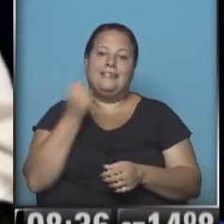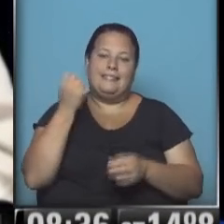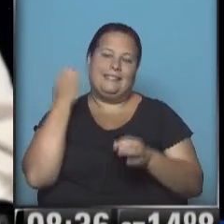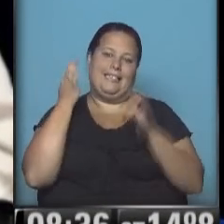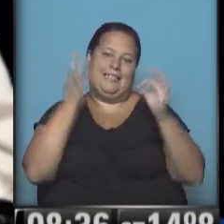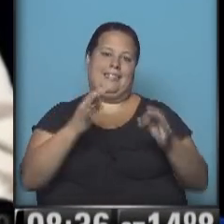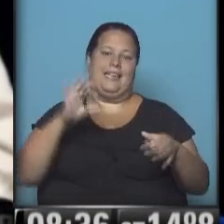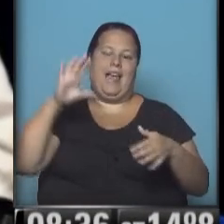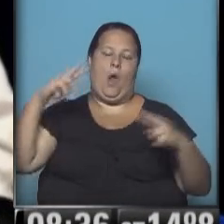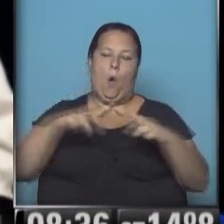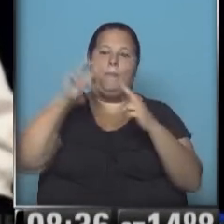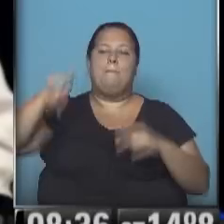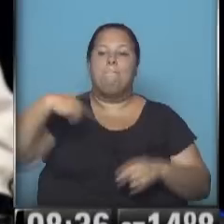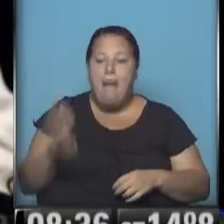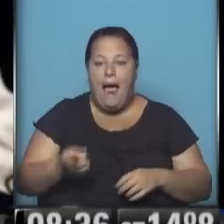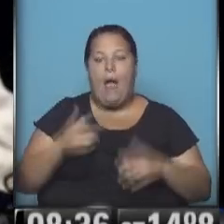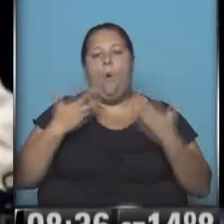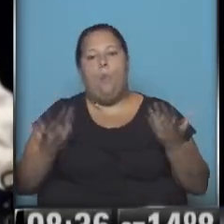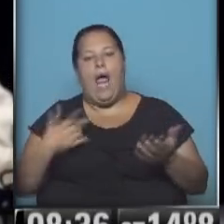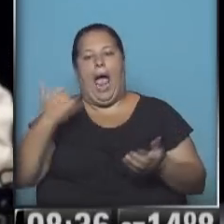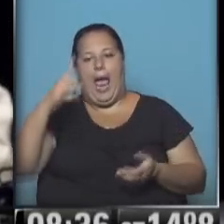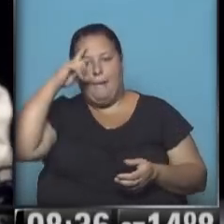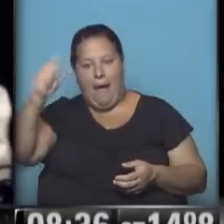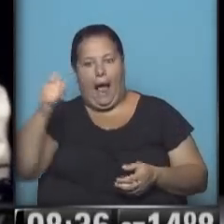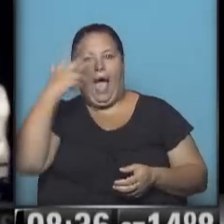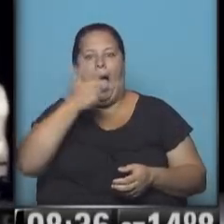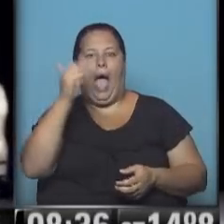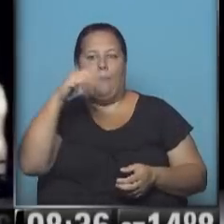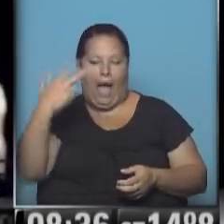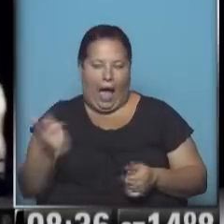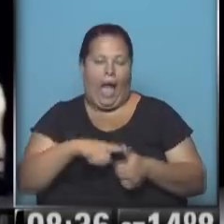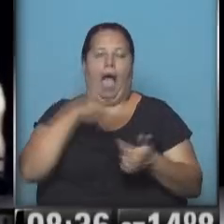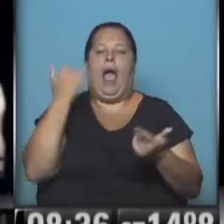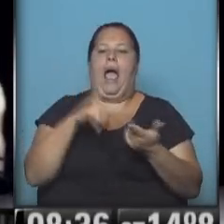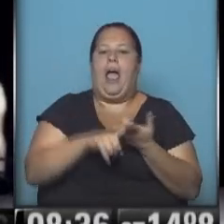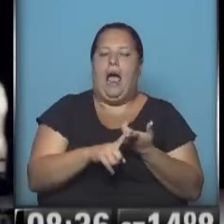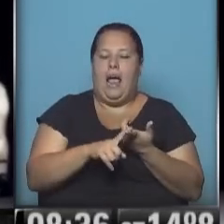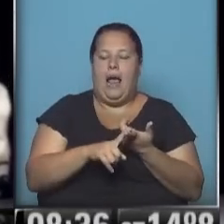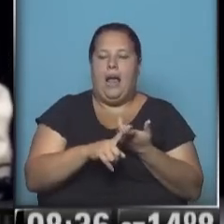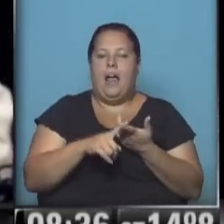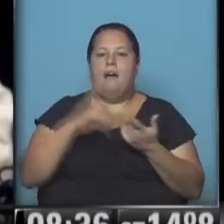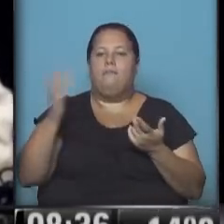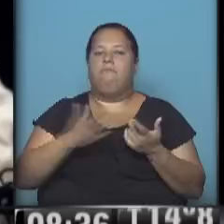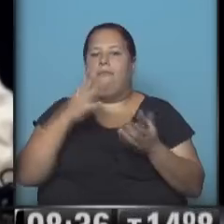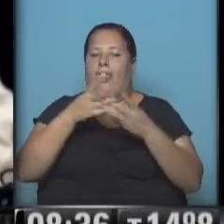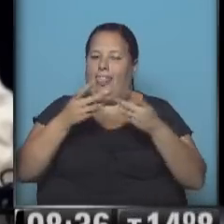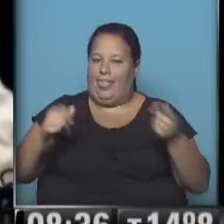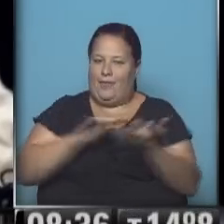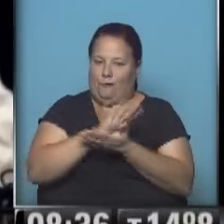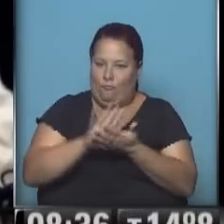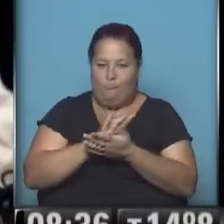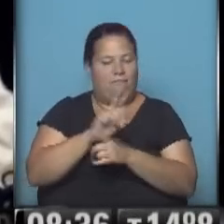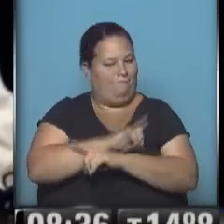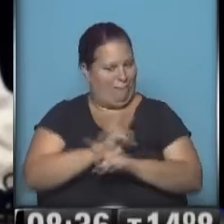llegar a la cumbre mañana diciendo, bueno, tengo embajada en La Habana, se está produciendo el deshielo, y no